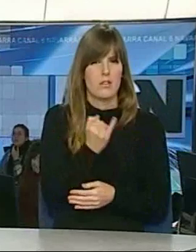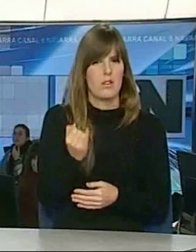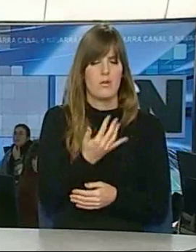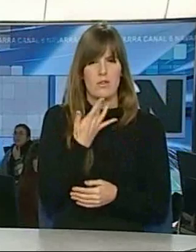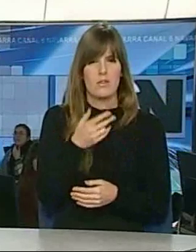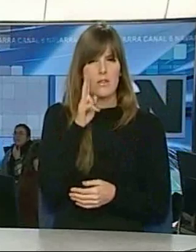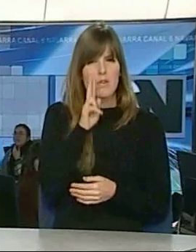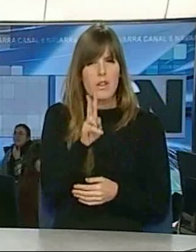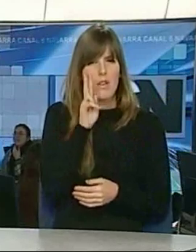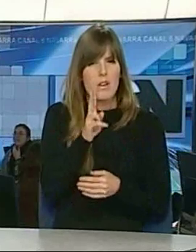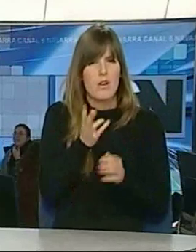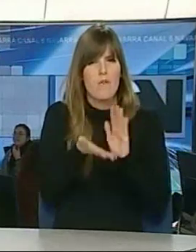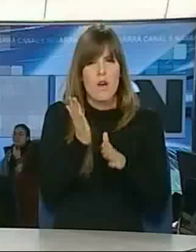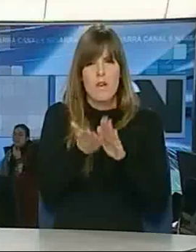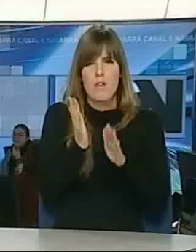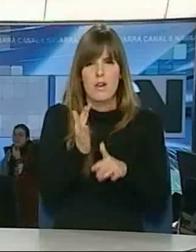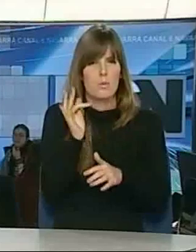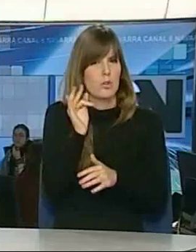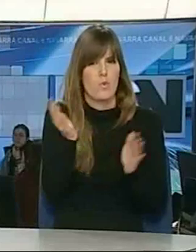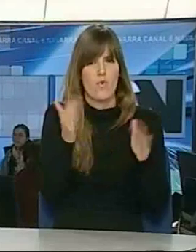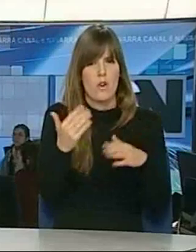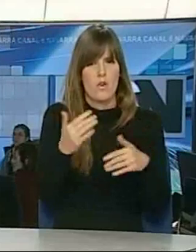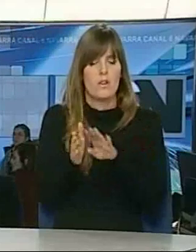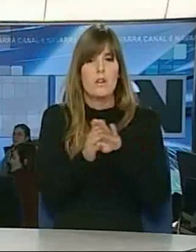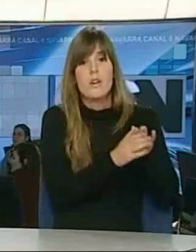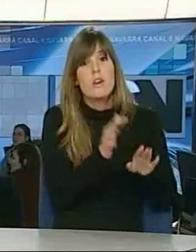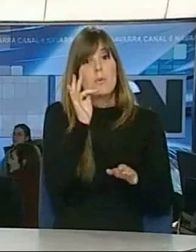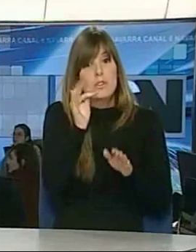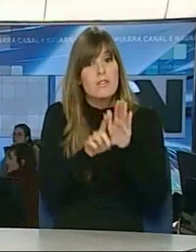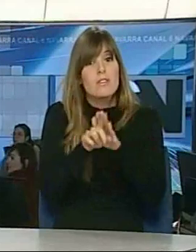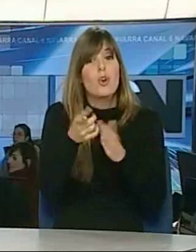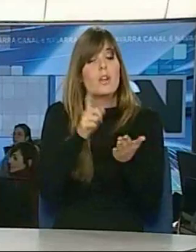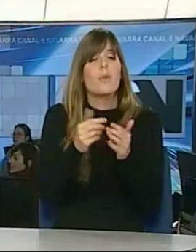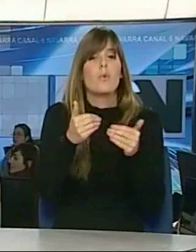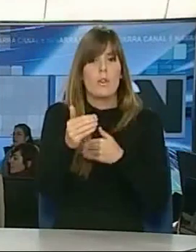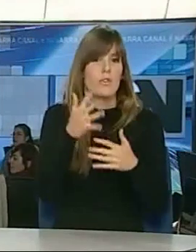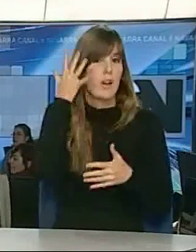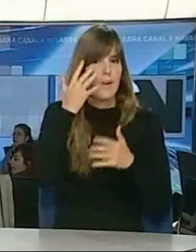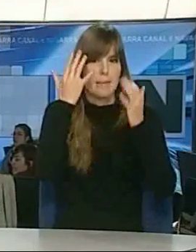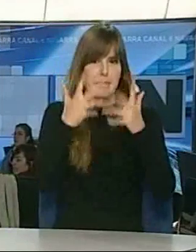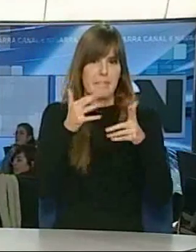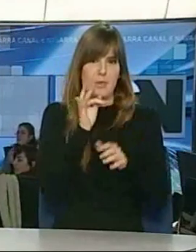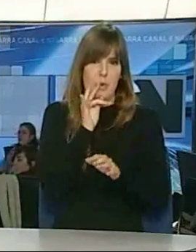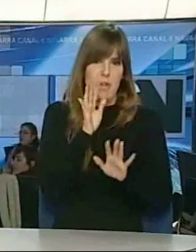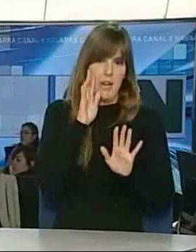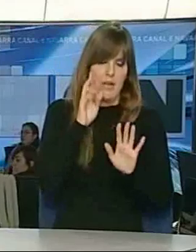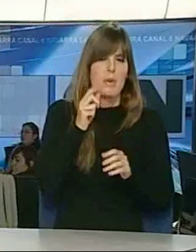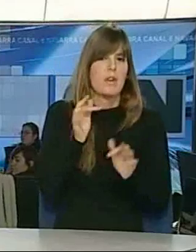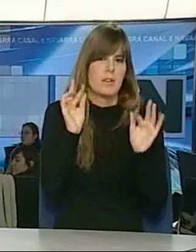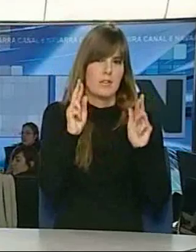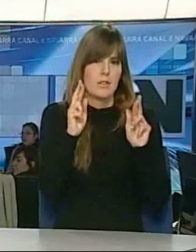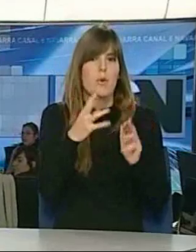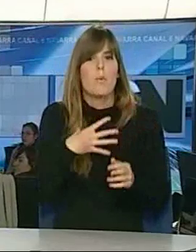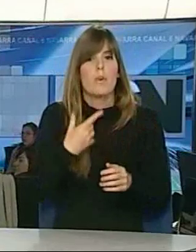no ver datos positivos. ¿Y cuándo volverán esos datos positivos? Navarra todavía no hace previsiones, pero tiene ciertas esperanzas